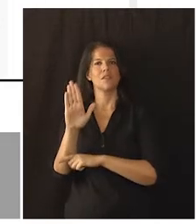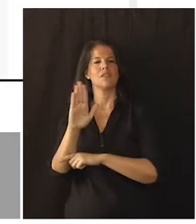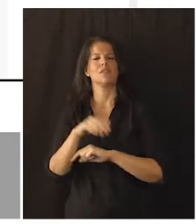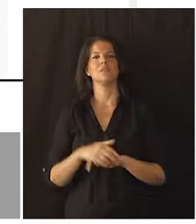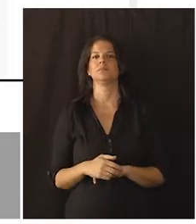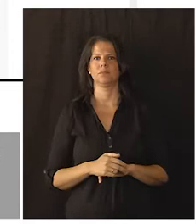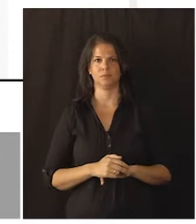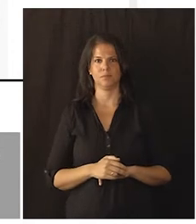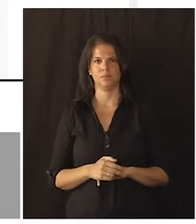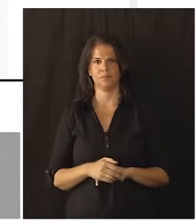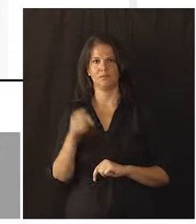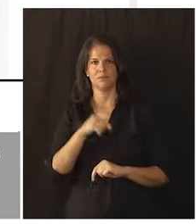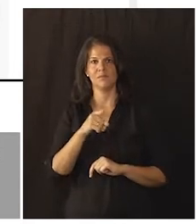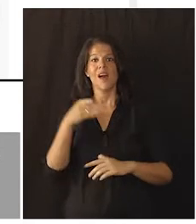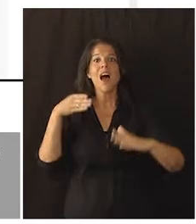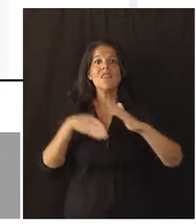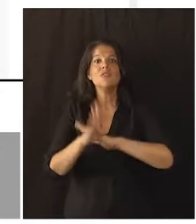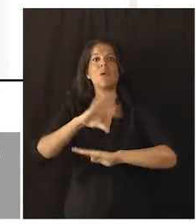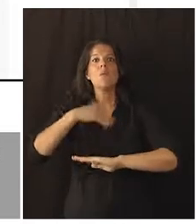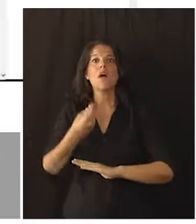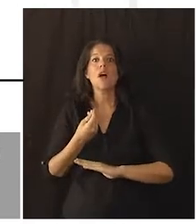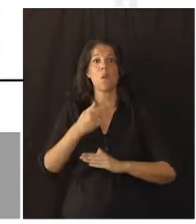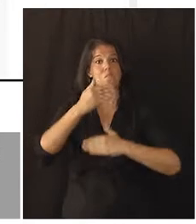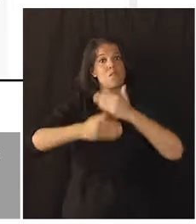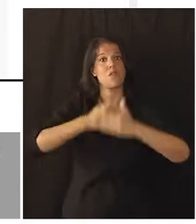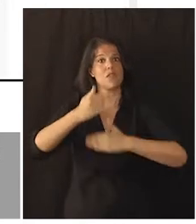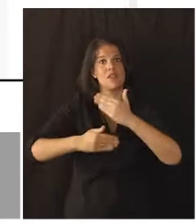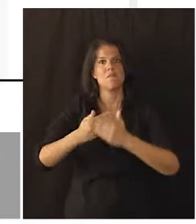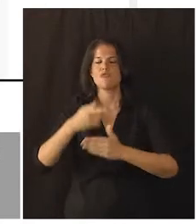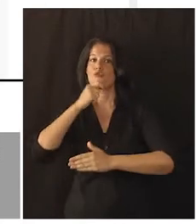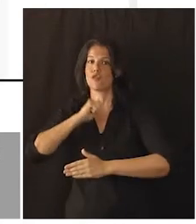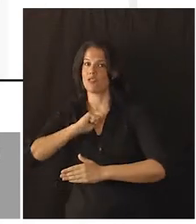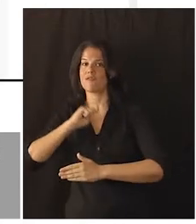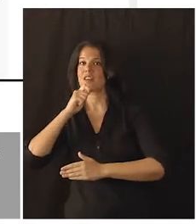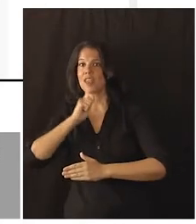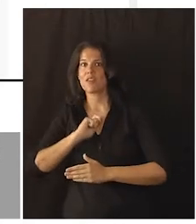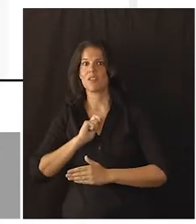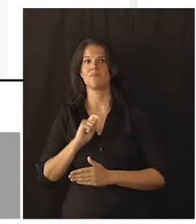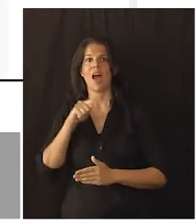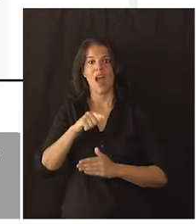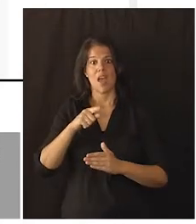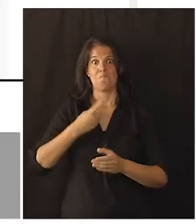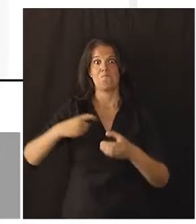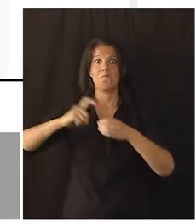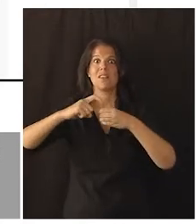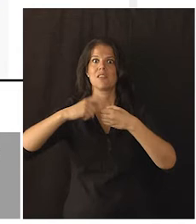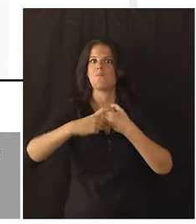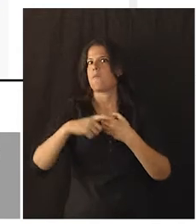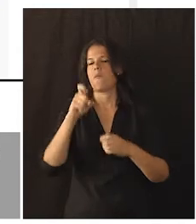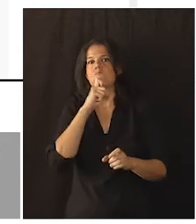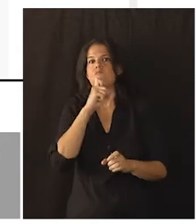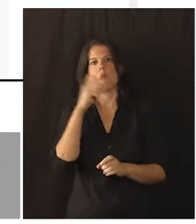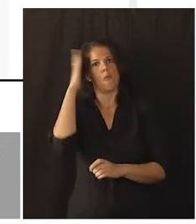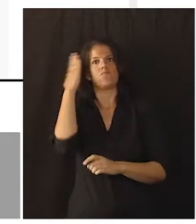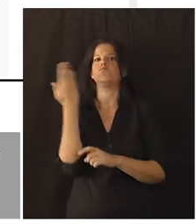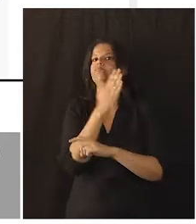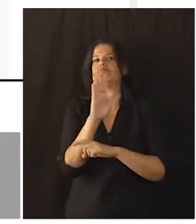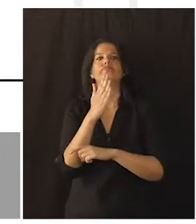tendremos acceso a los procedimientos y notificaciones en los que actuamos como representante.